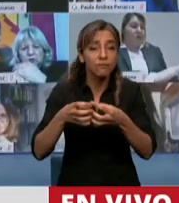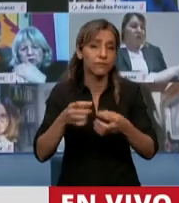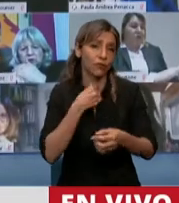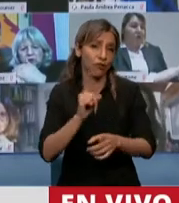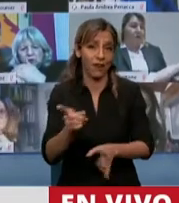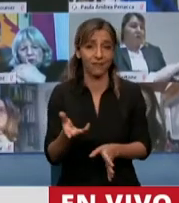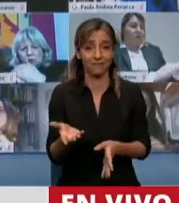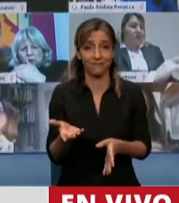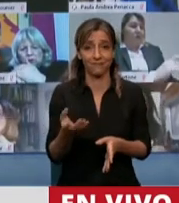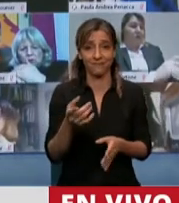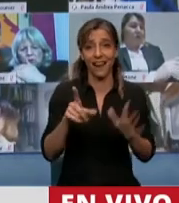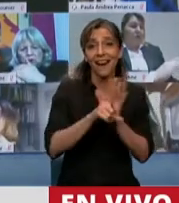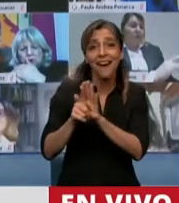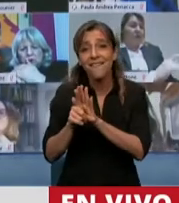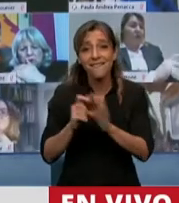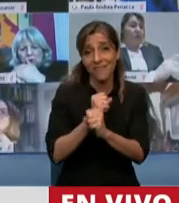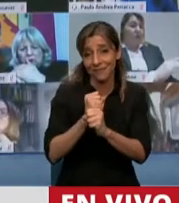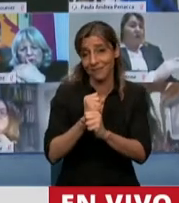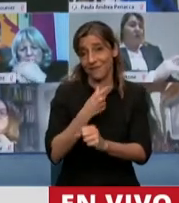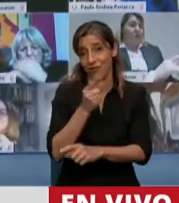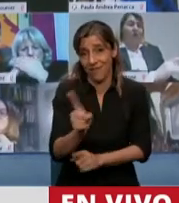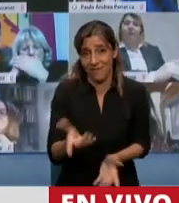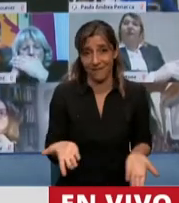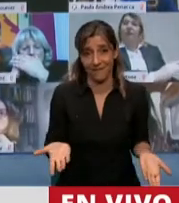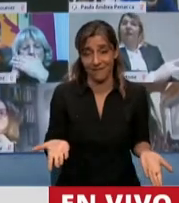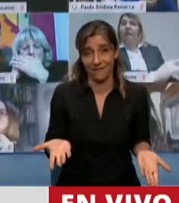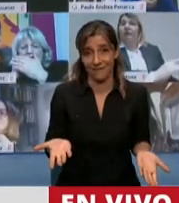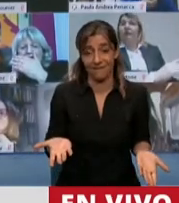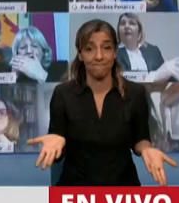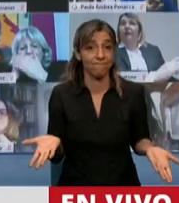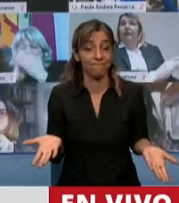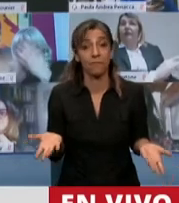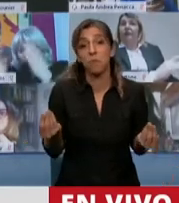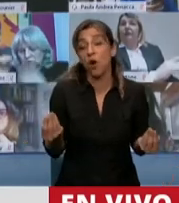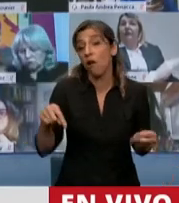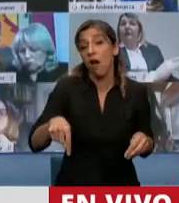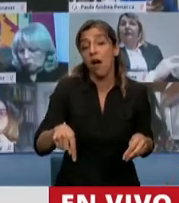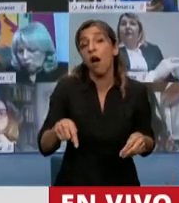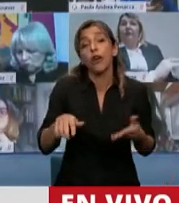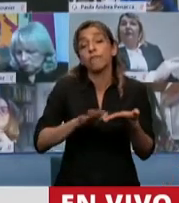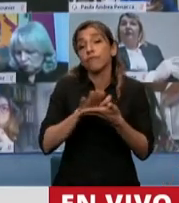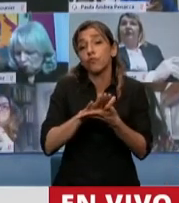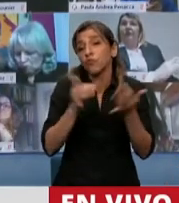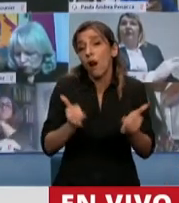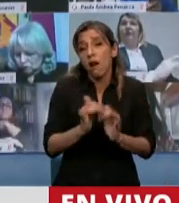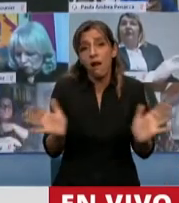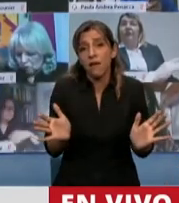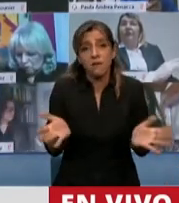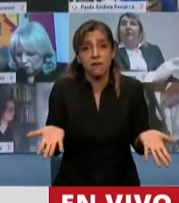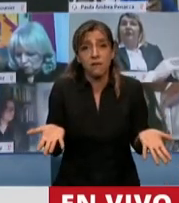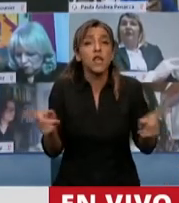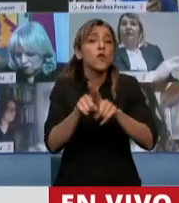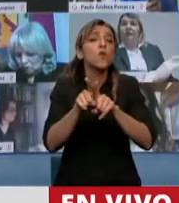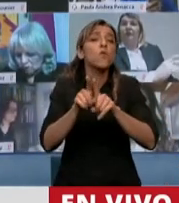leyes, que lo hagamos de las maneras que tenemos a mano y que pueden ser utilizadas, como están siendo utilizadas en